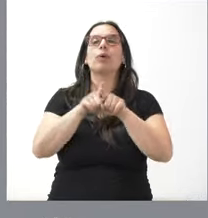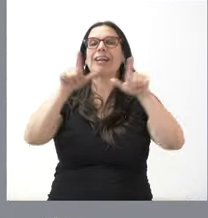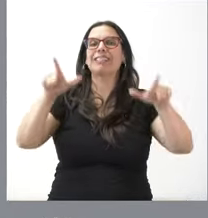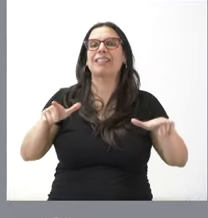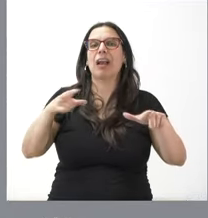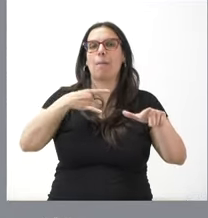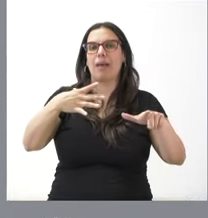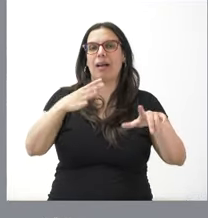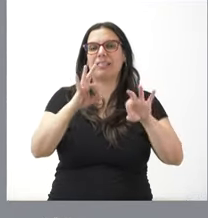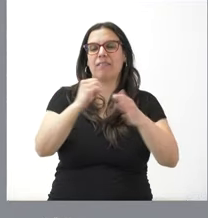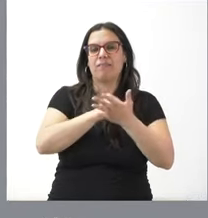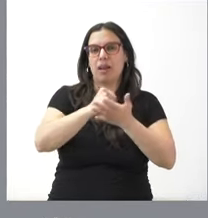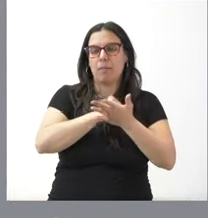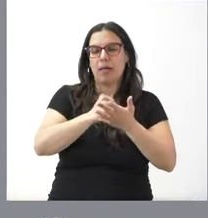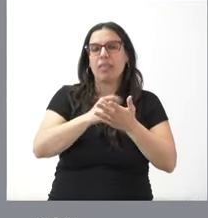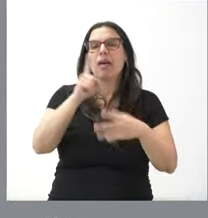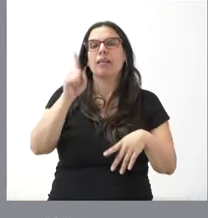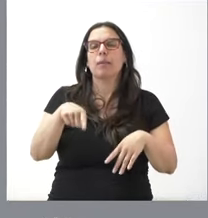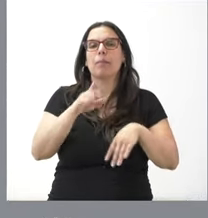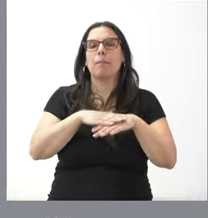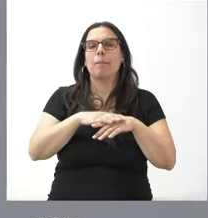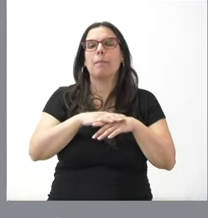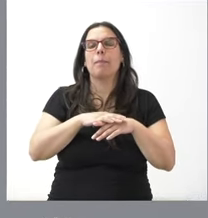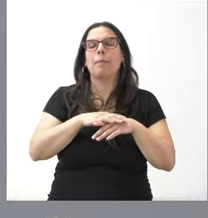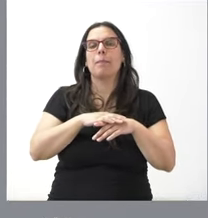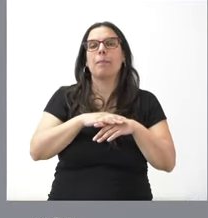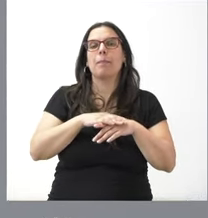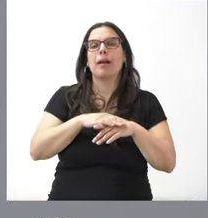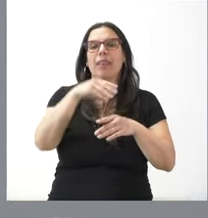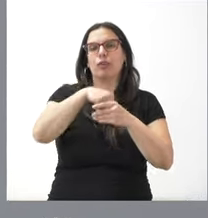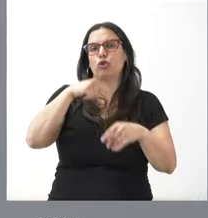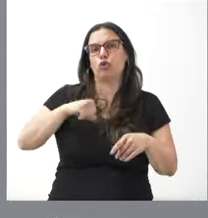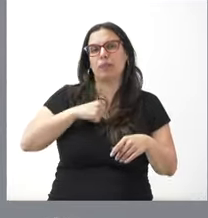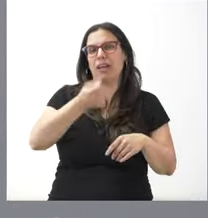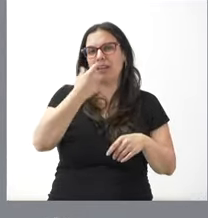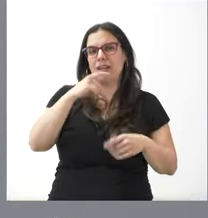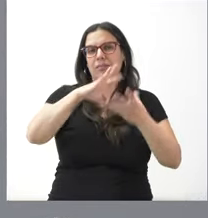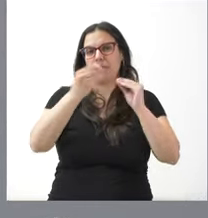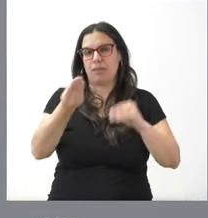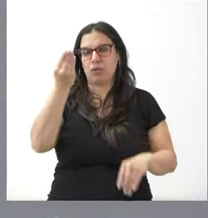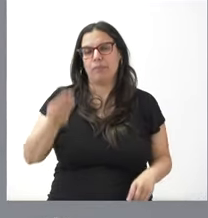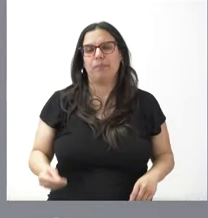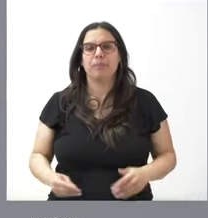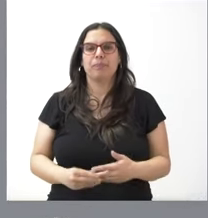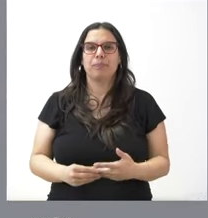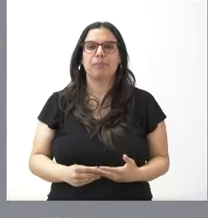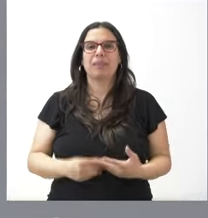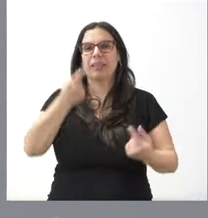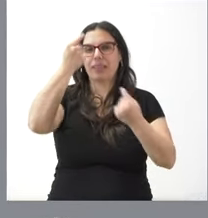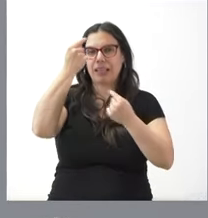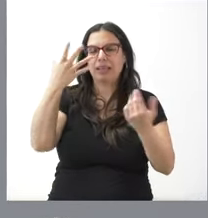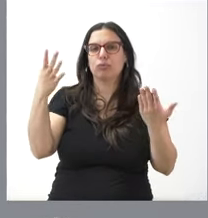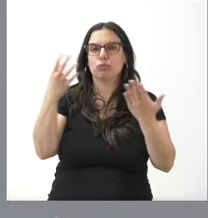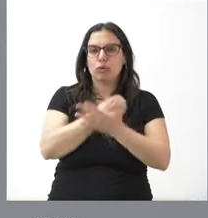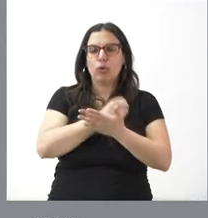farmacia y la mejora en prescripción farmacéutica en el ámbito hospitalario. Tienen el detalle de toda